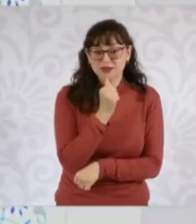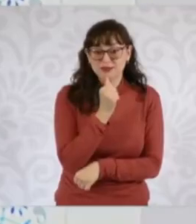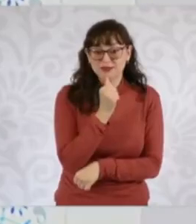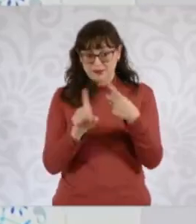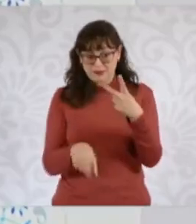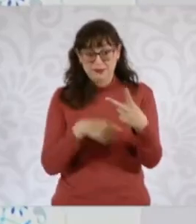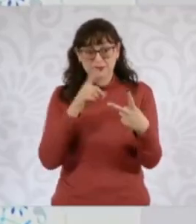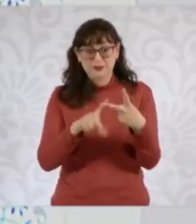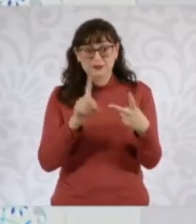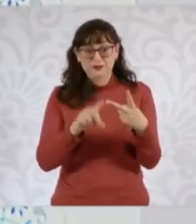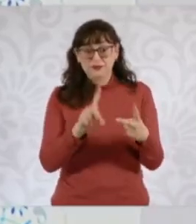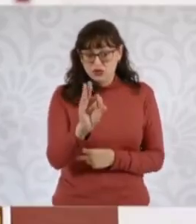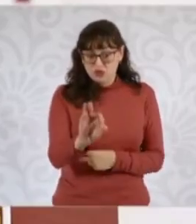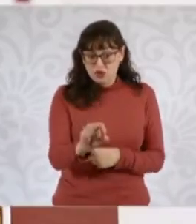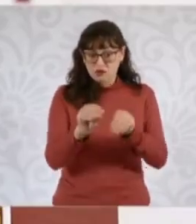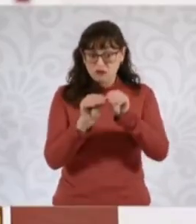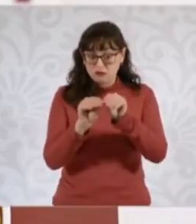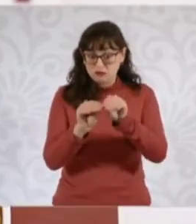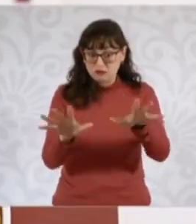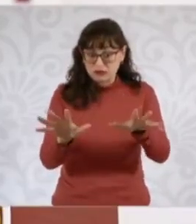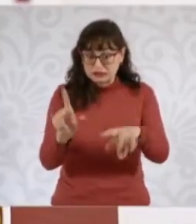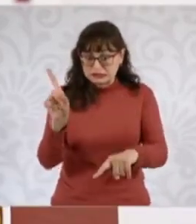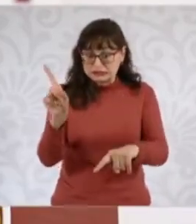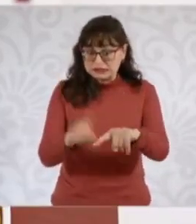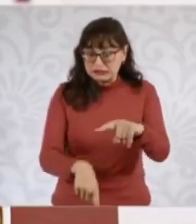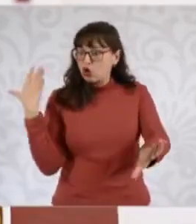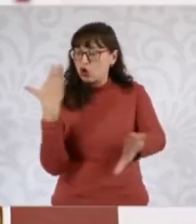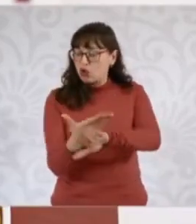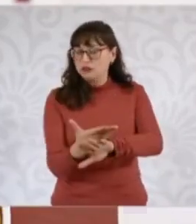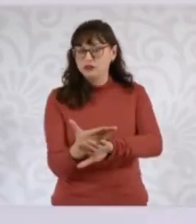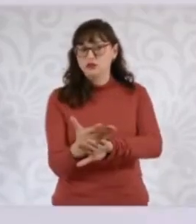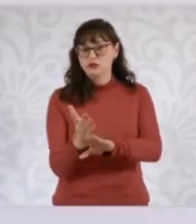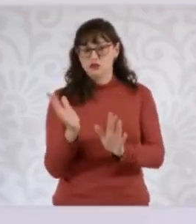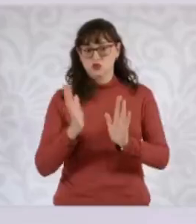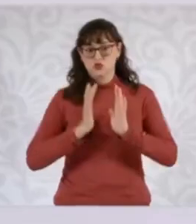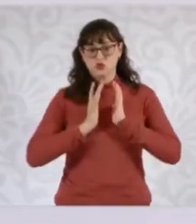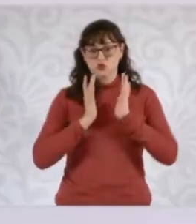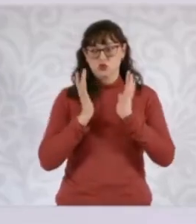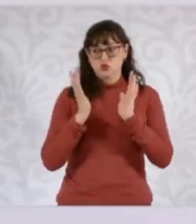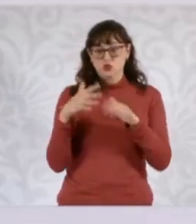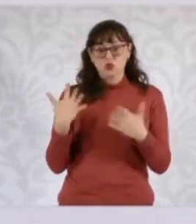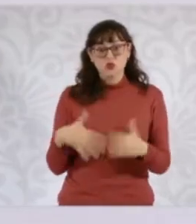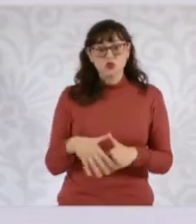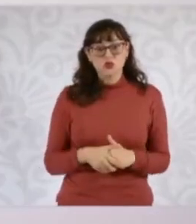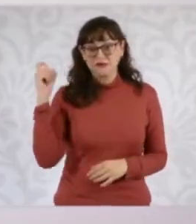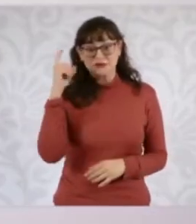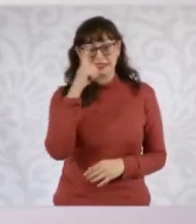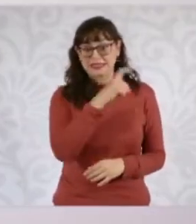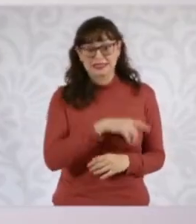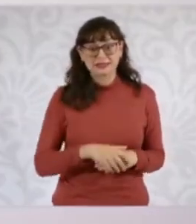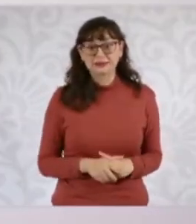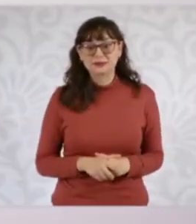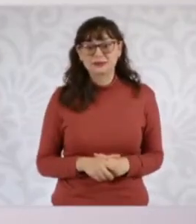publicación se determina afectar al diario oficial de la federación. Entonces ayer el diario oficial de la federación